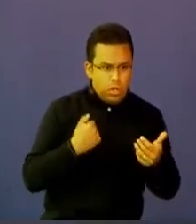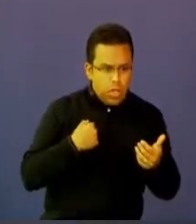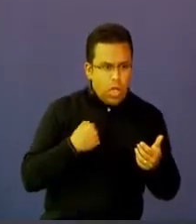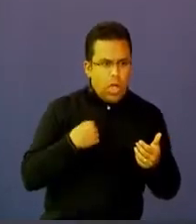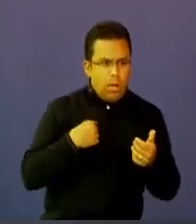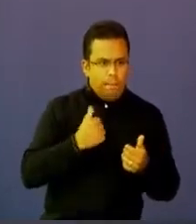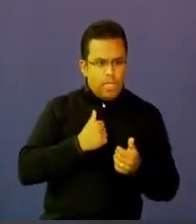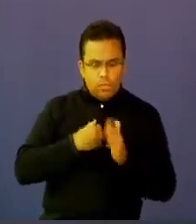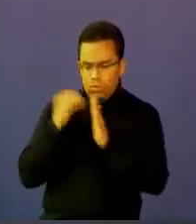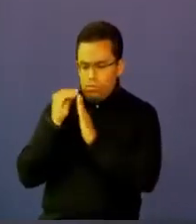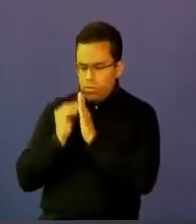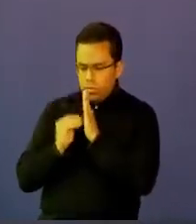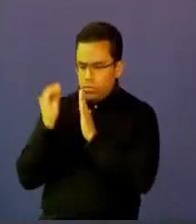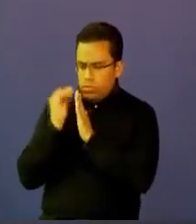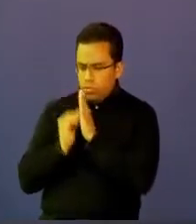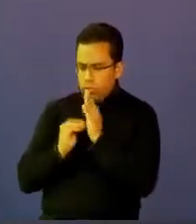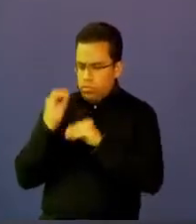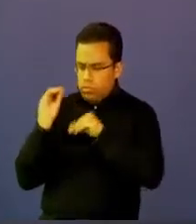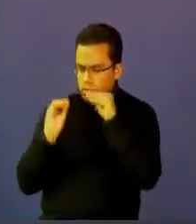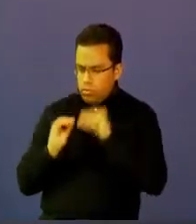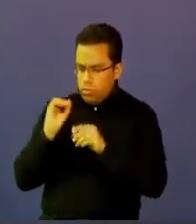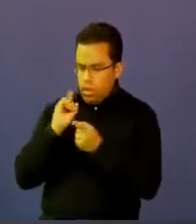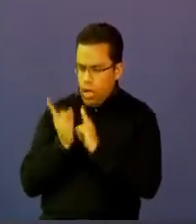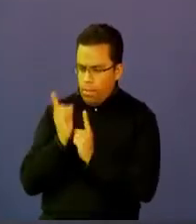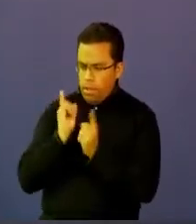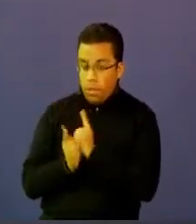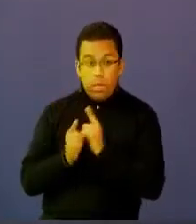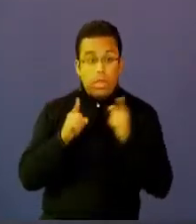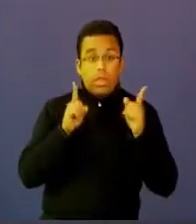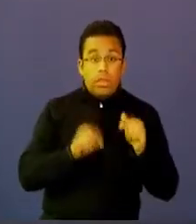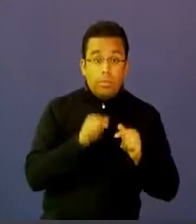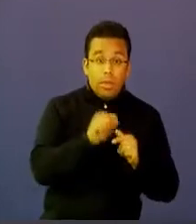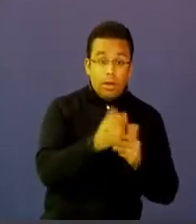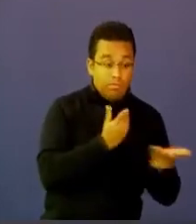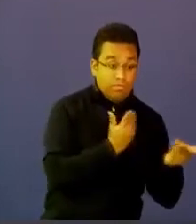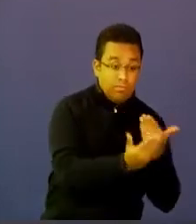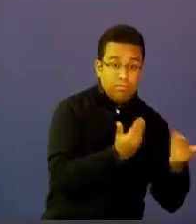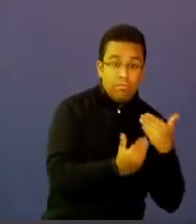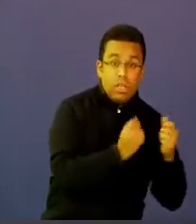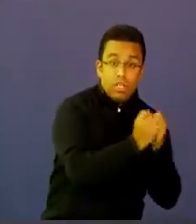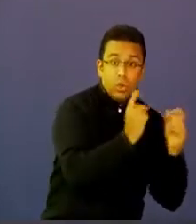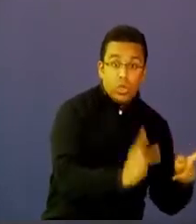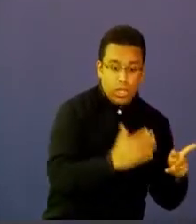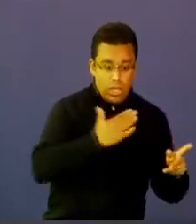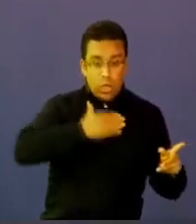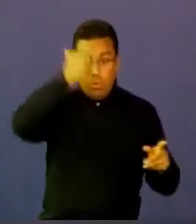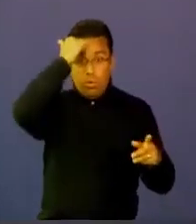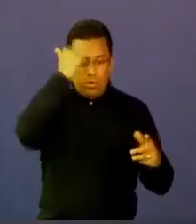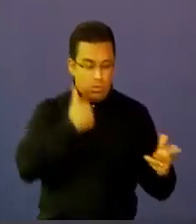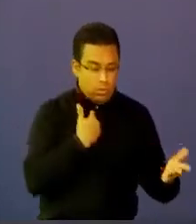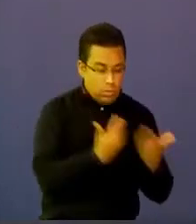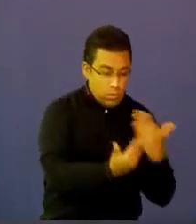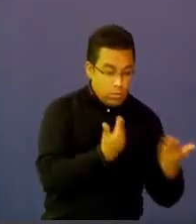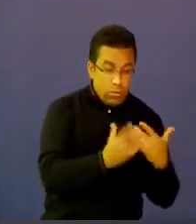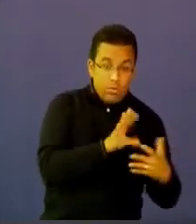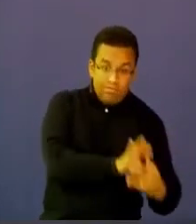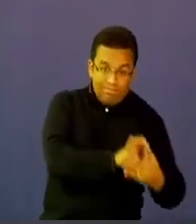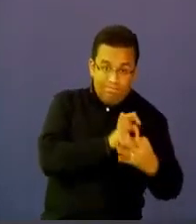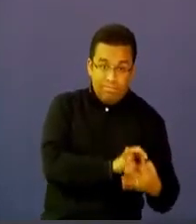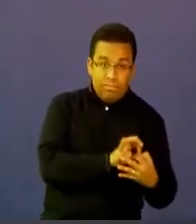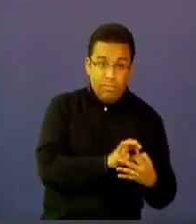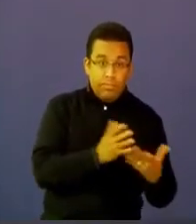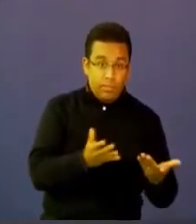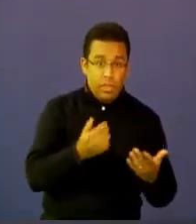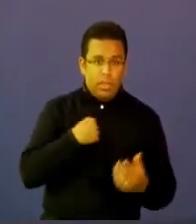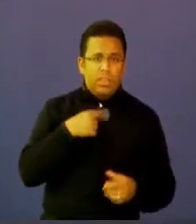donde cada vez más la interacción maestro-estudiante se hace más sólida y más fuerte, donde el estudiante, el monitor y los